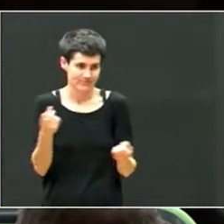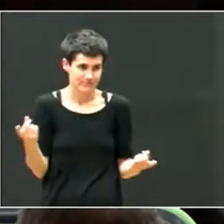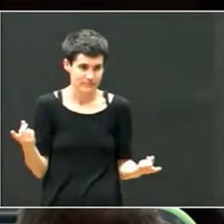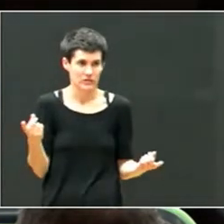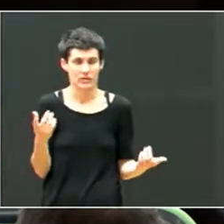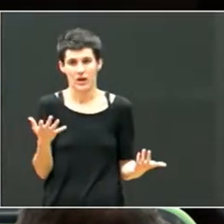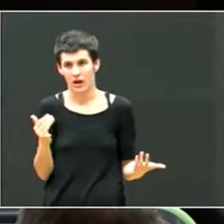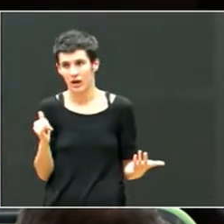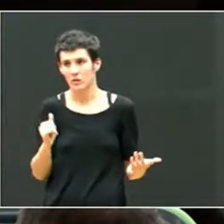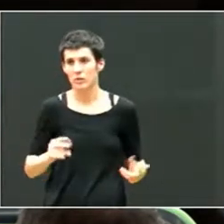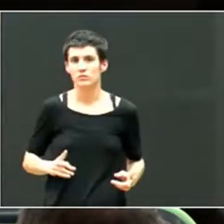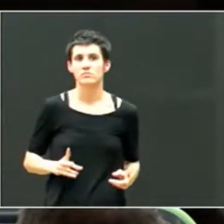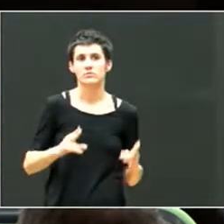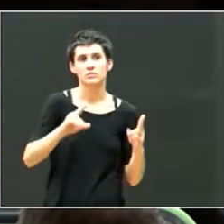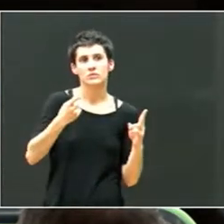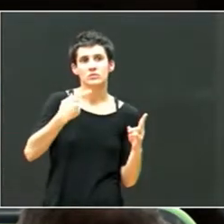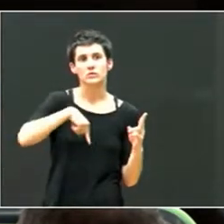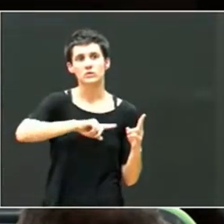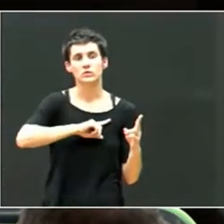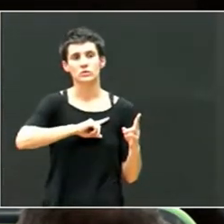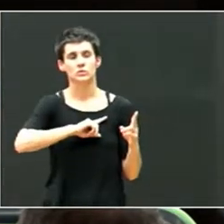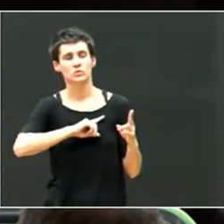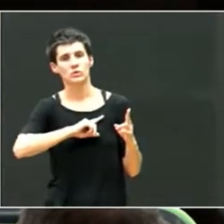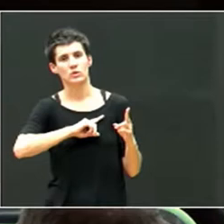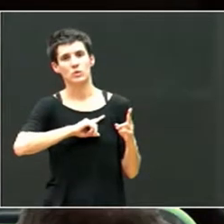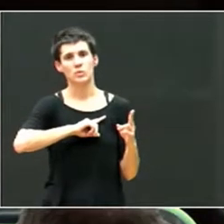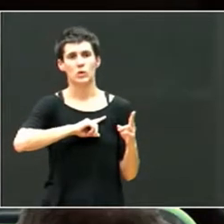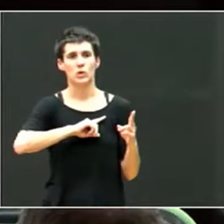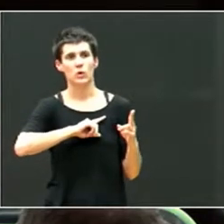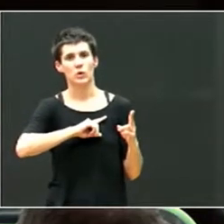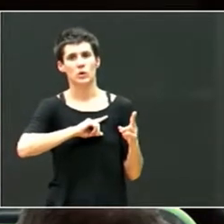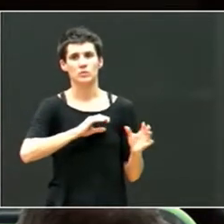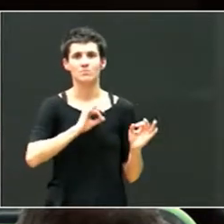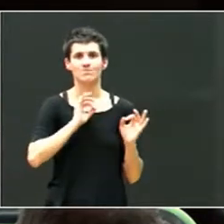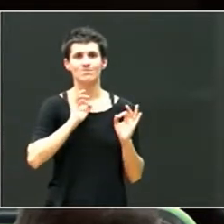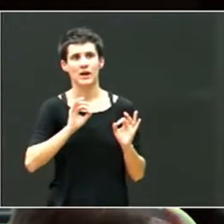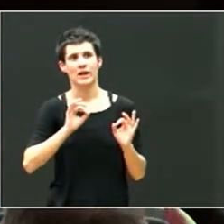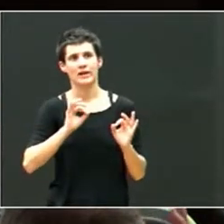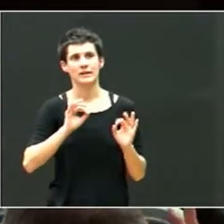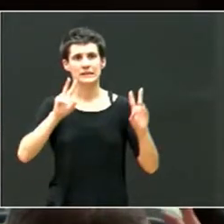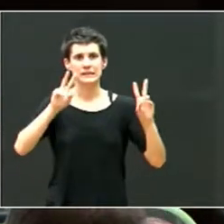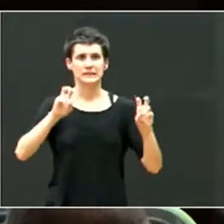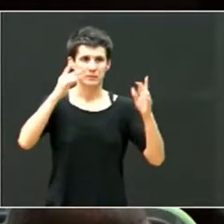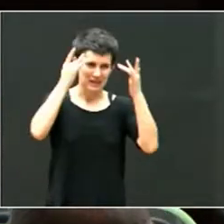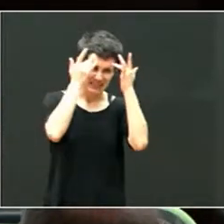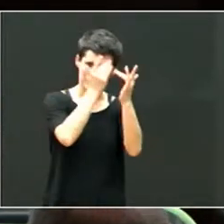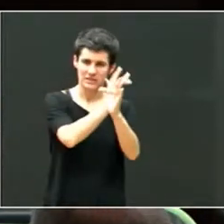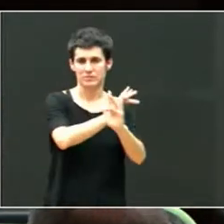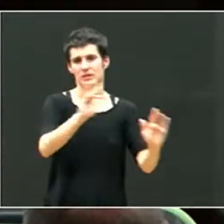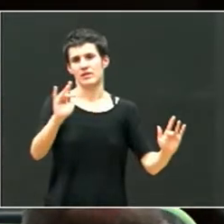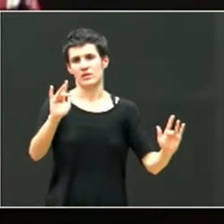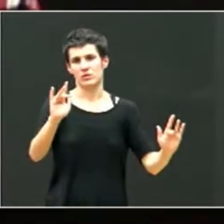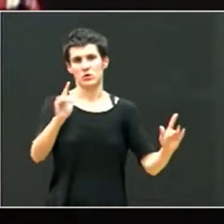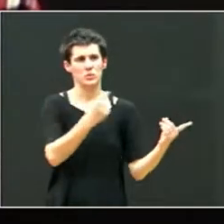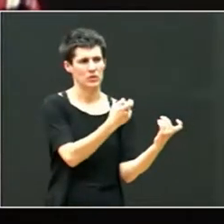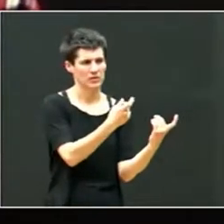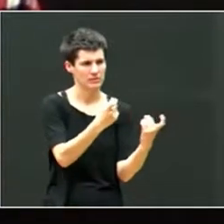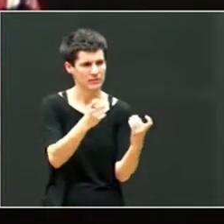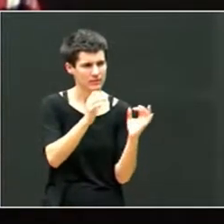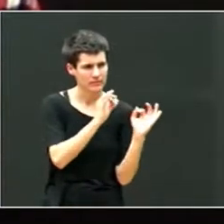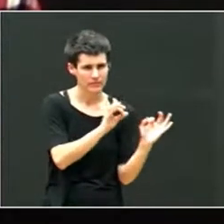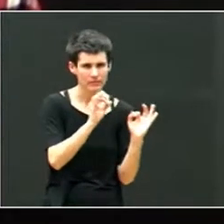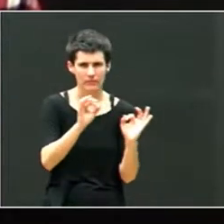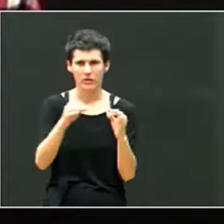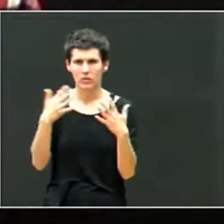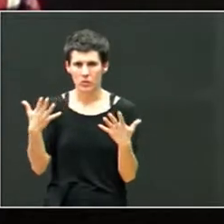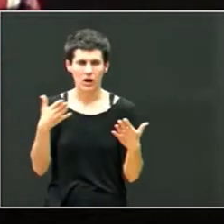primera parte en donde hacemos unas tareas que tienen que ver con la sensibilización sobre qué necesidades específicas y qué dificultades